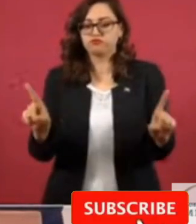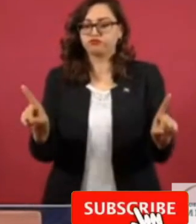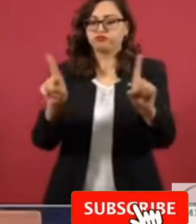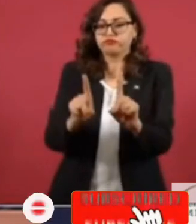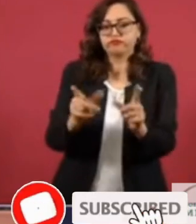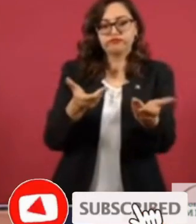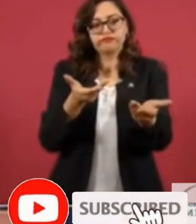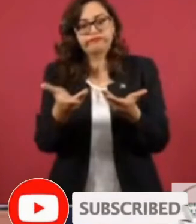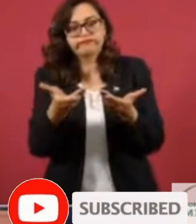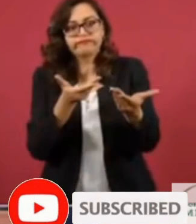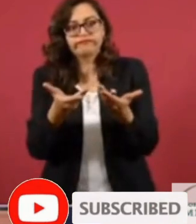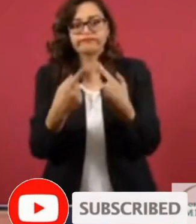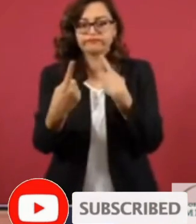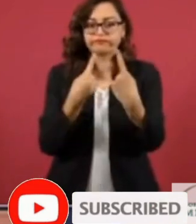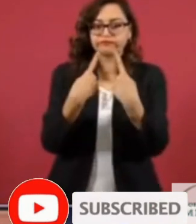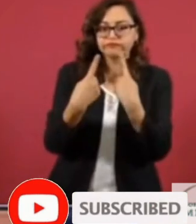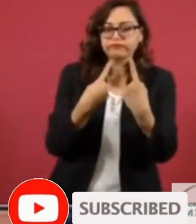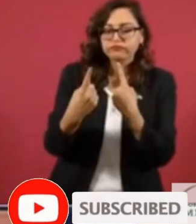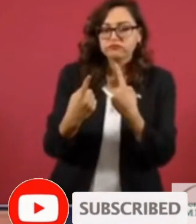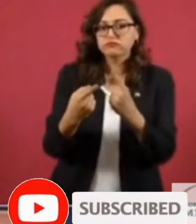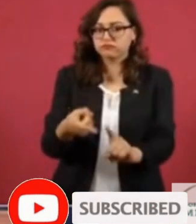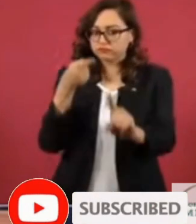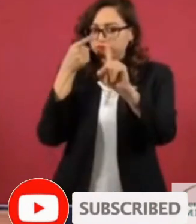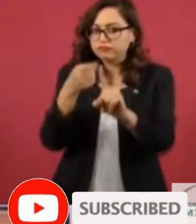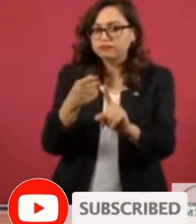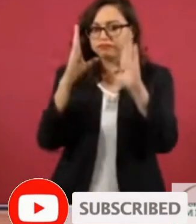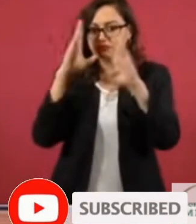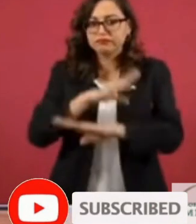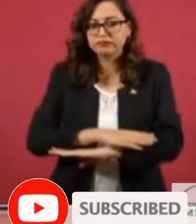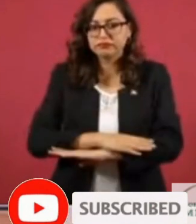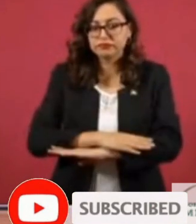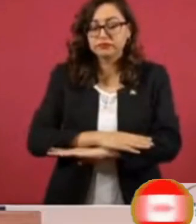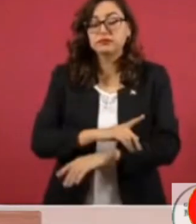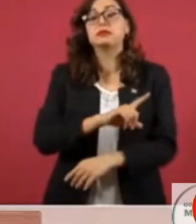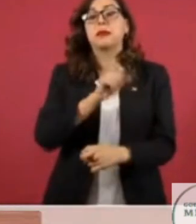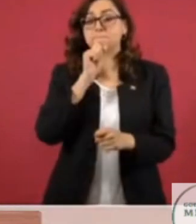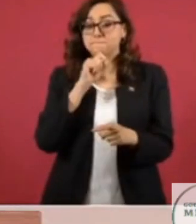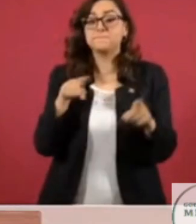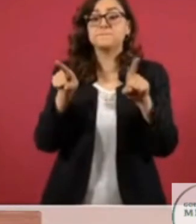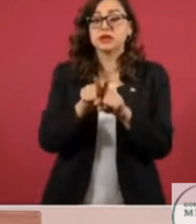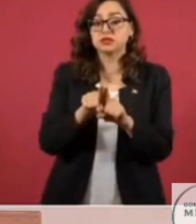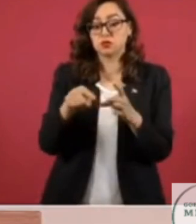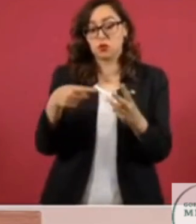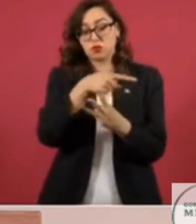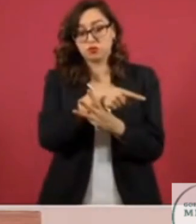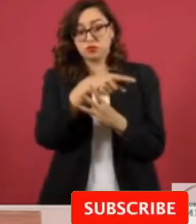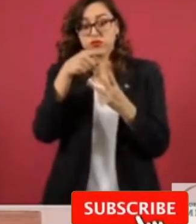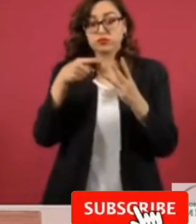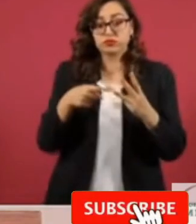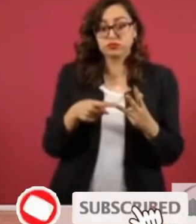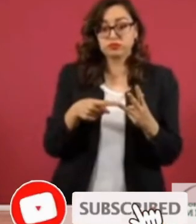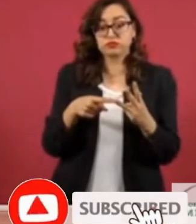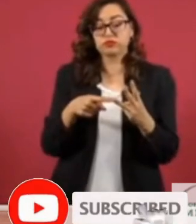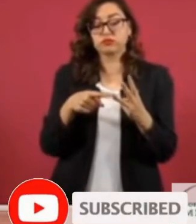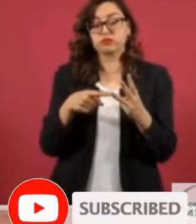Rusia. Adicionalmente, este comité de acuerdo a nuestra